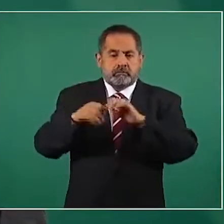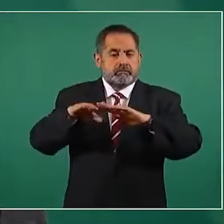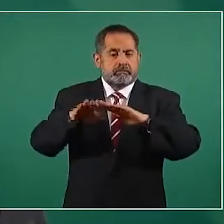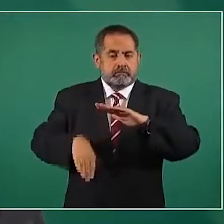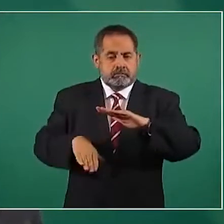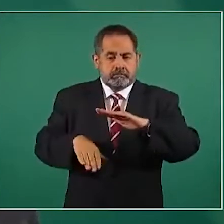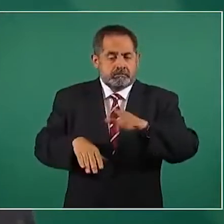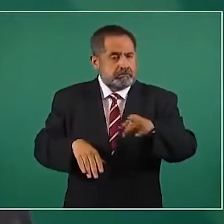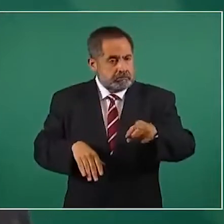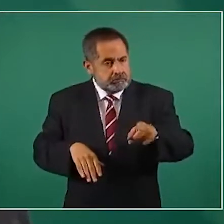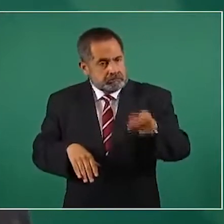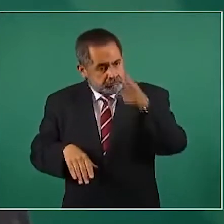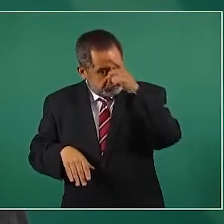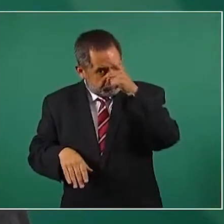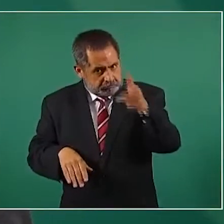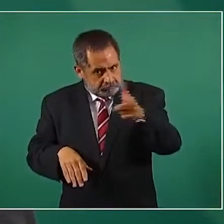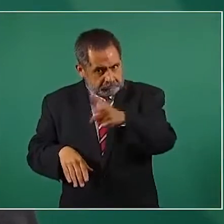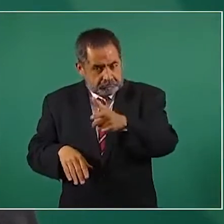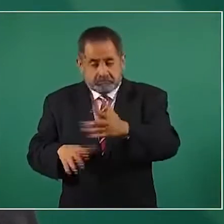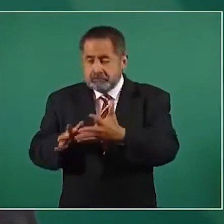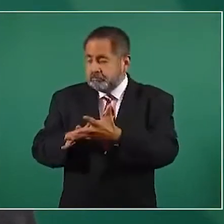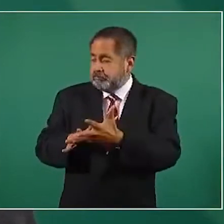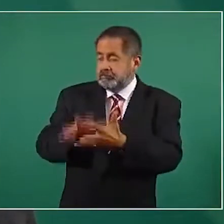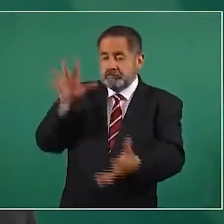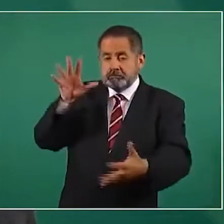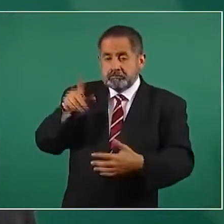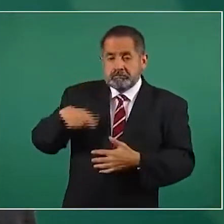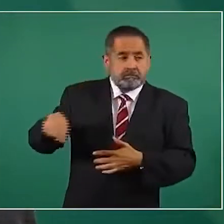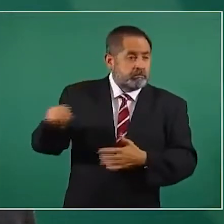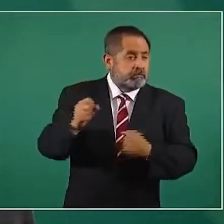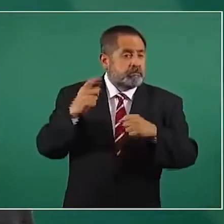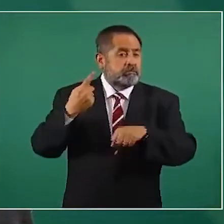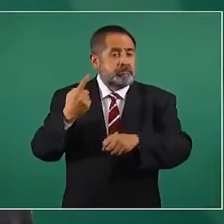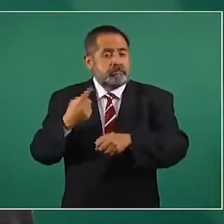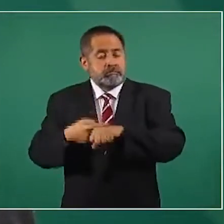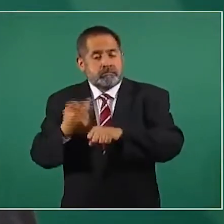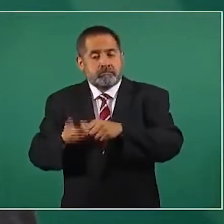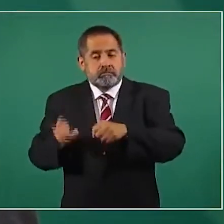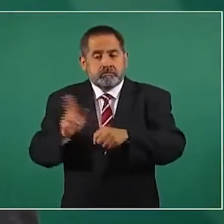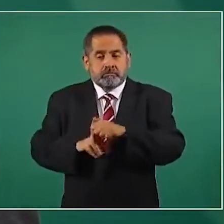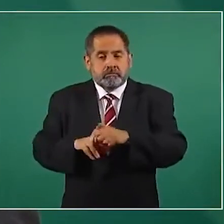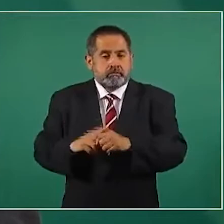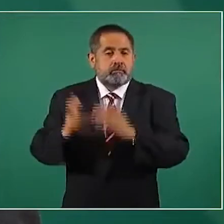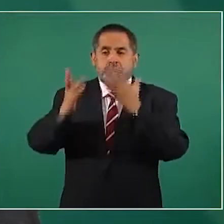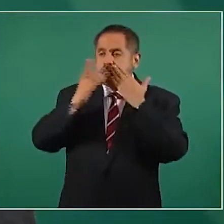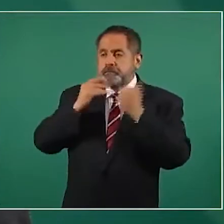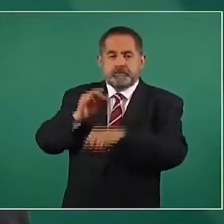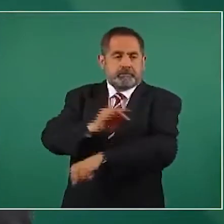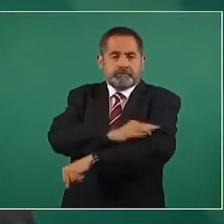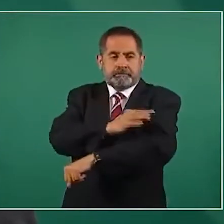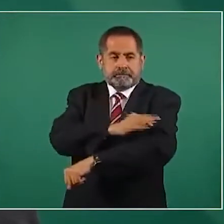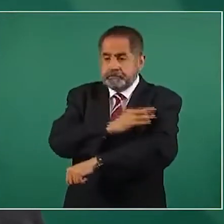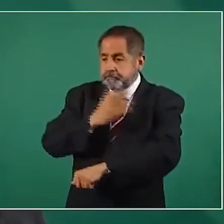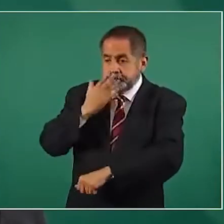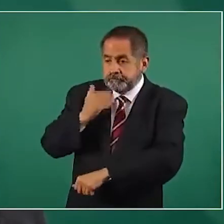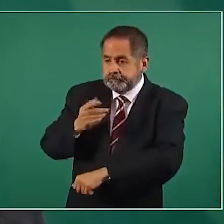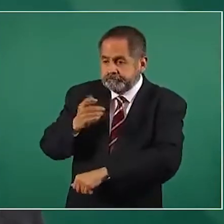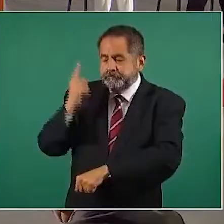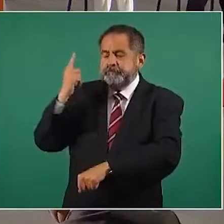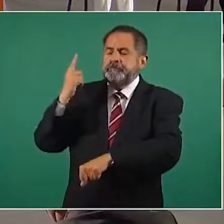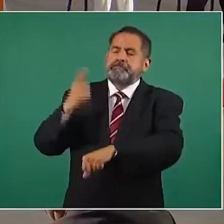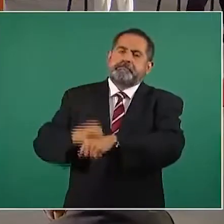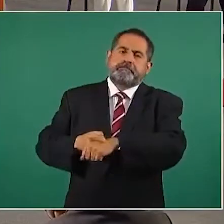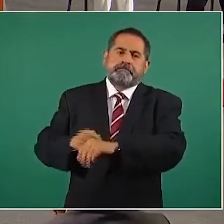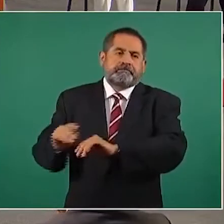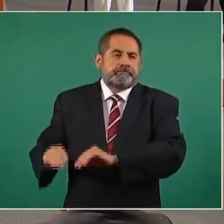y la enorme, enorme mayoría son personas que no fueron vacunadas. La enorme mayoría, esto es